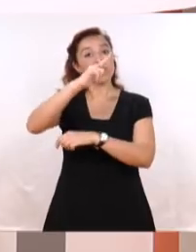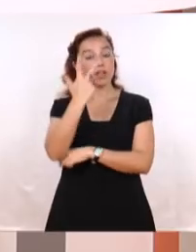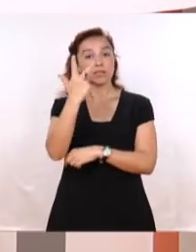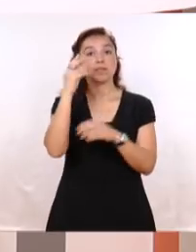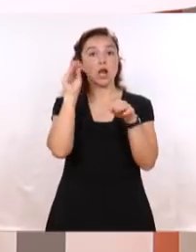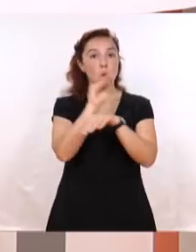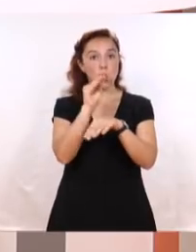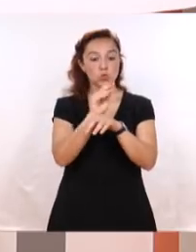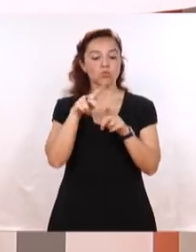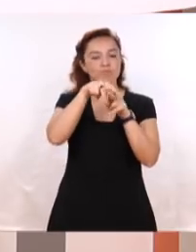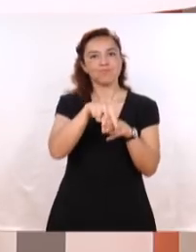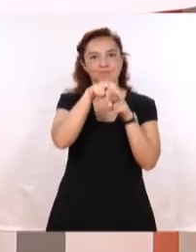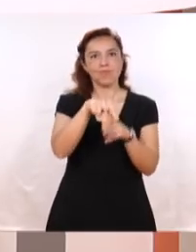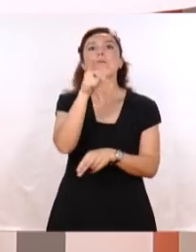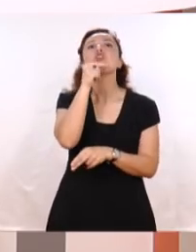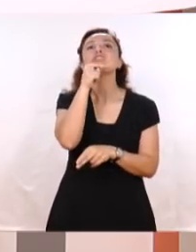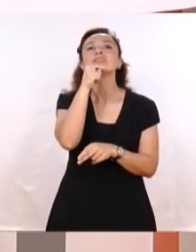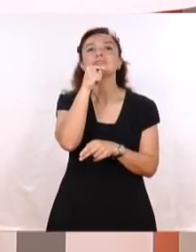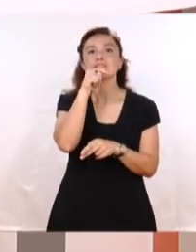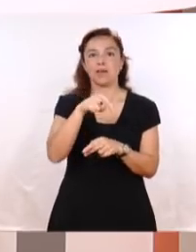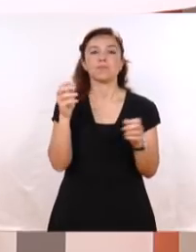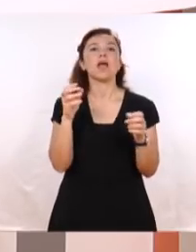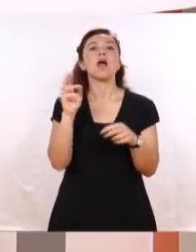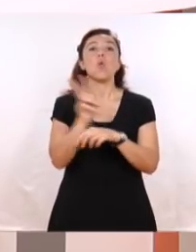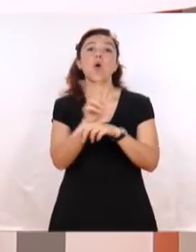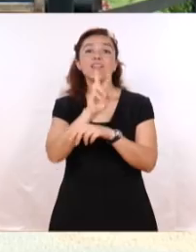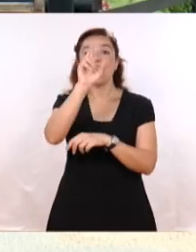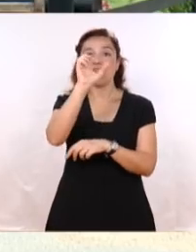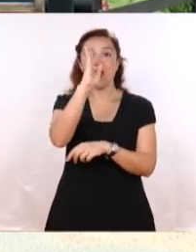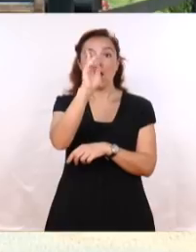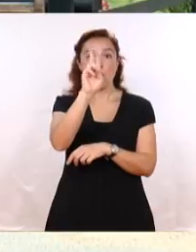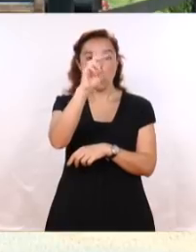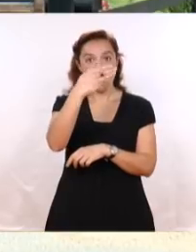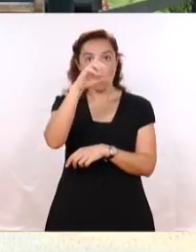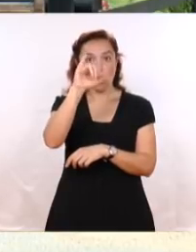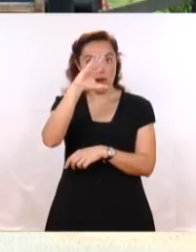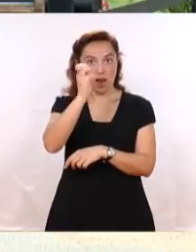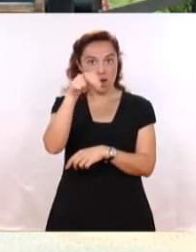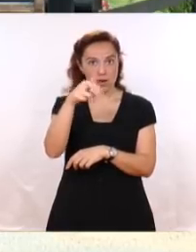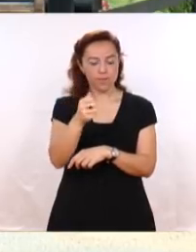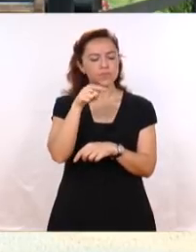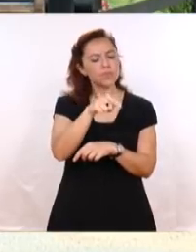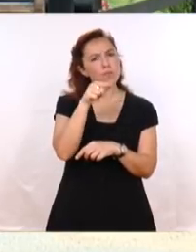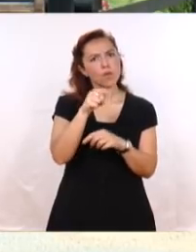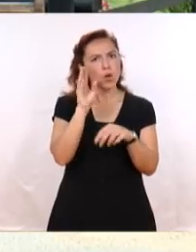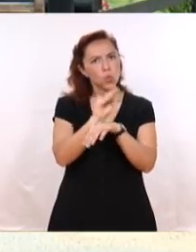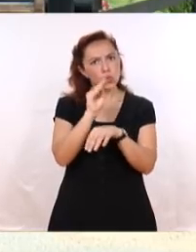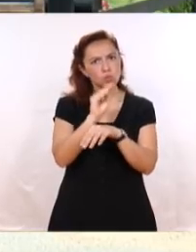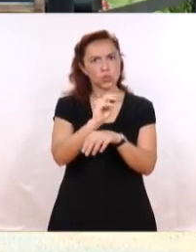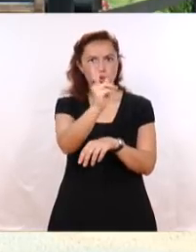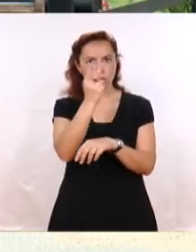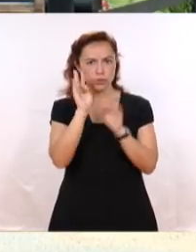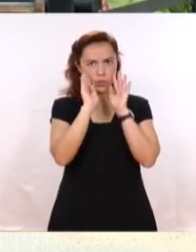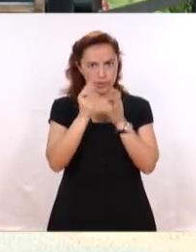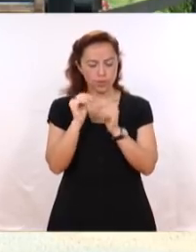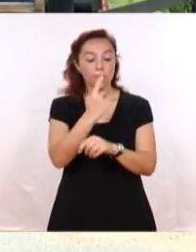montada de la unidad de caballería De la Dirección Nacional de Guardia Republicana El curso tuvo dos objetivos principales Primero la